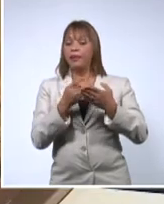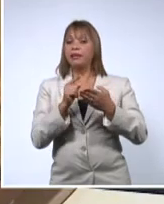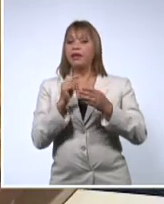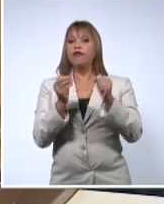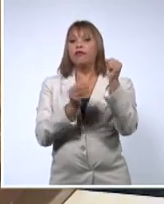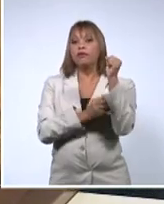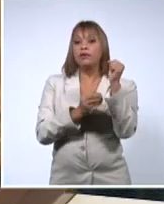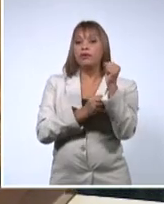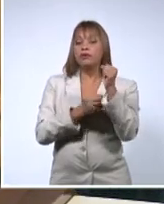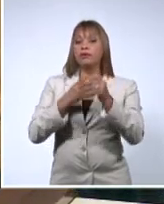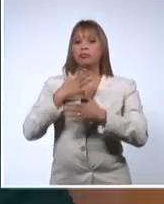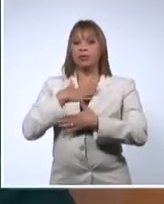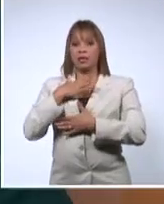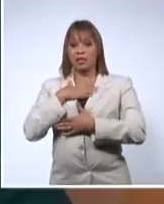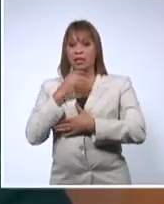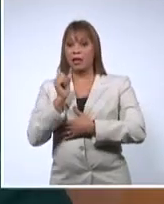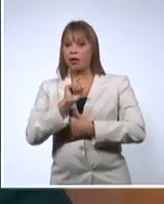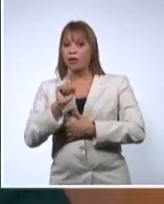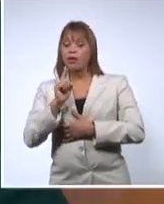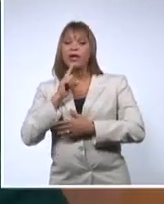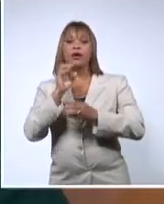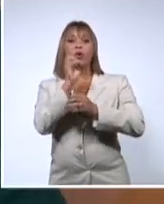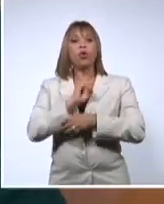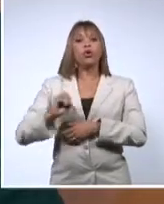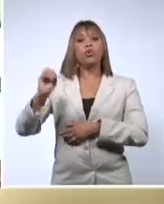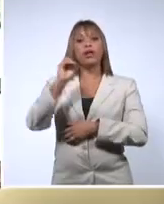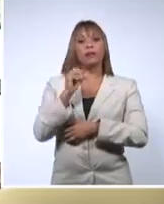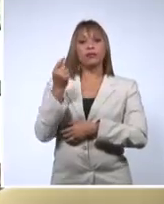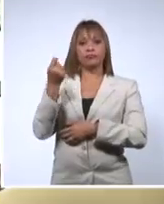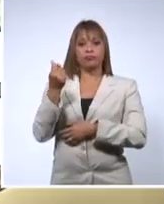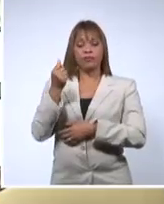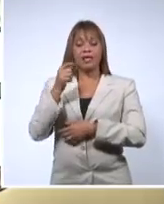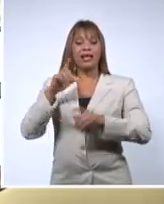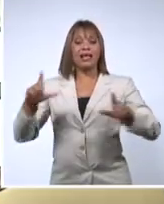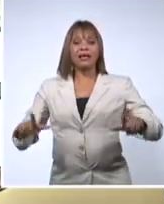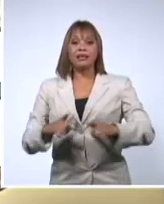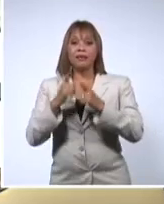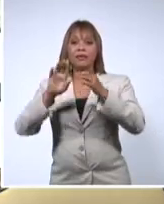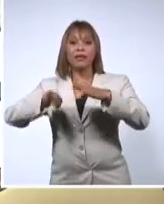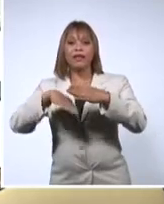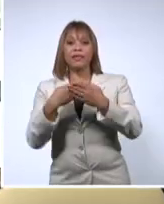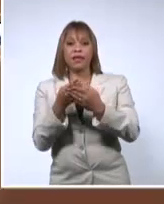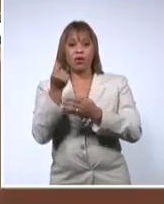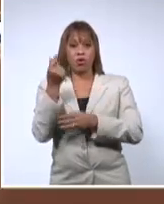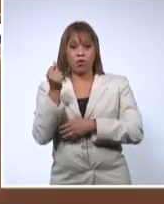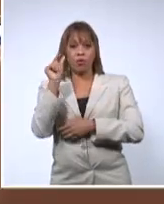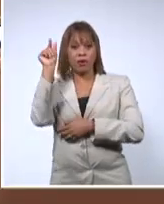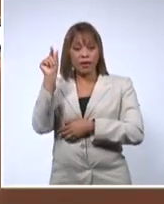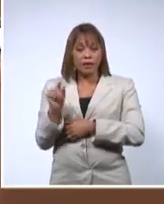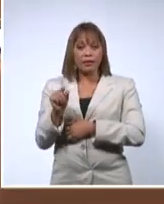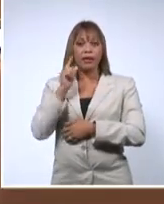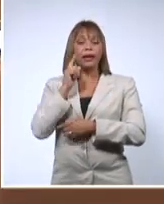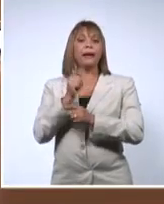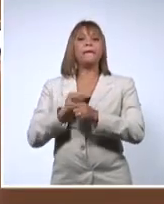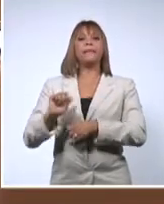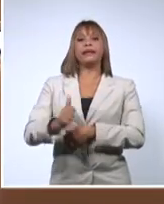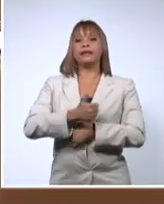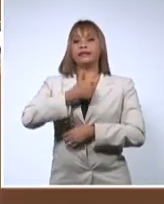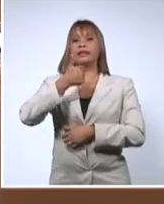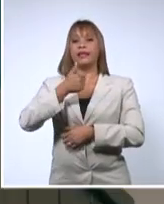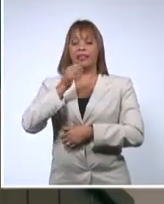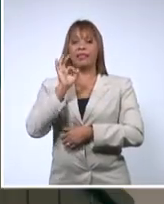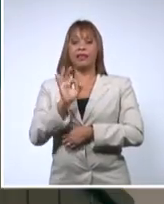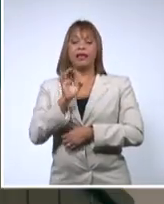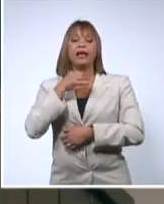no estatal de la economía y el ordenamiento monetario. Durante la celebración por el Día del Economista, el presidente de la ANEC, Oscar Luis Humpentón,